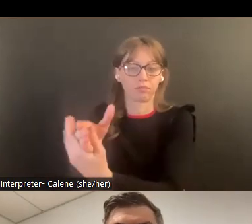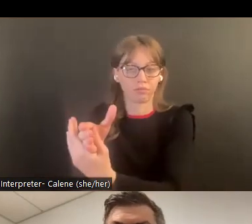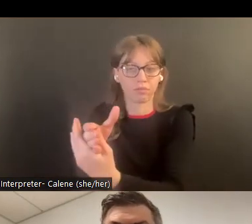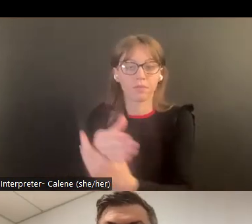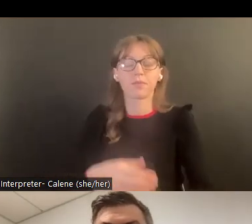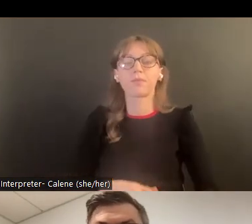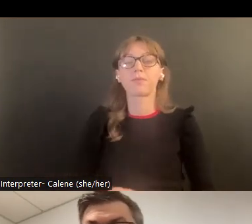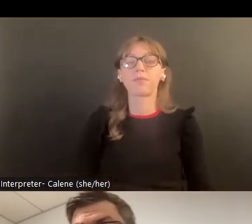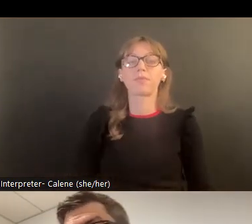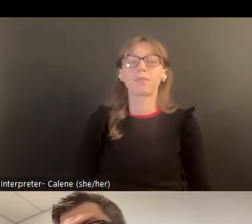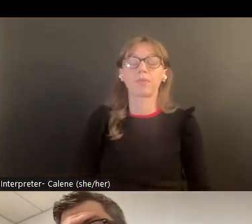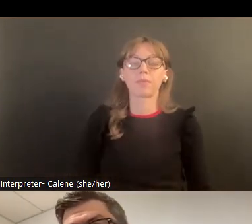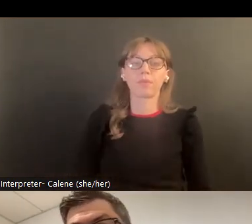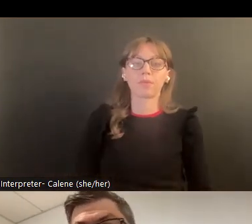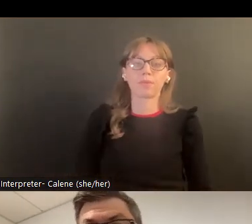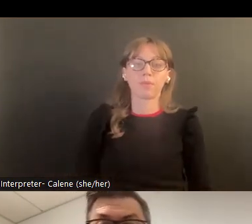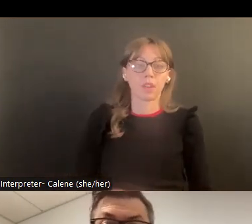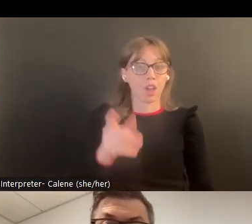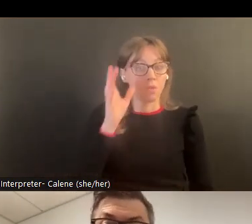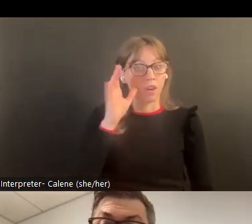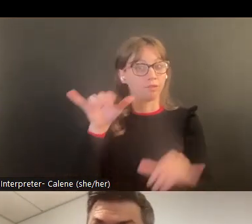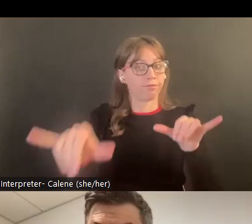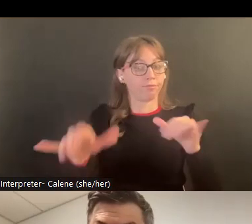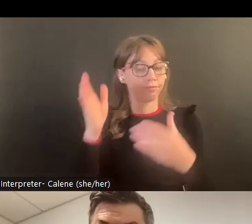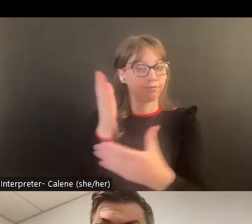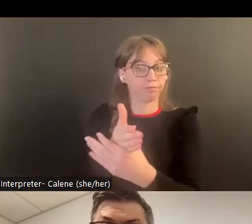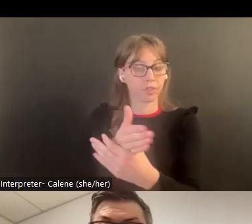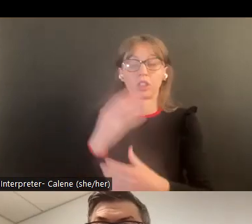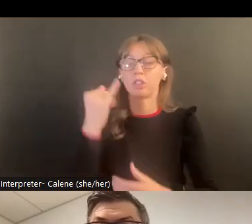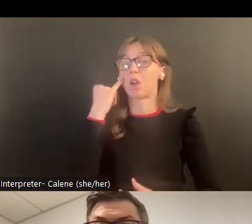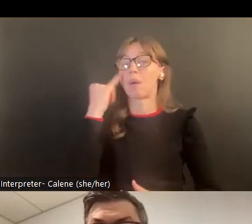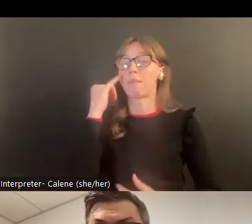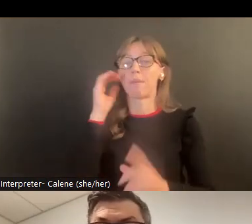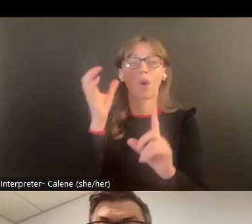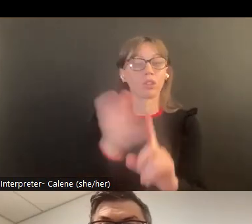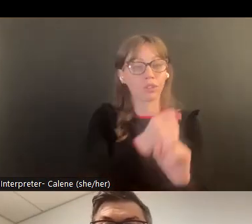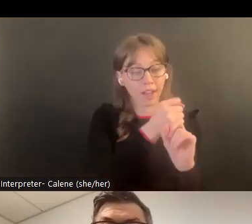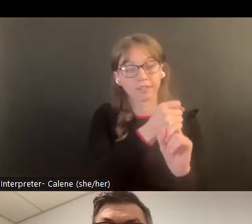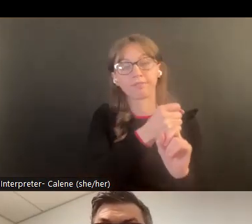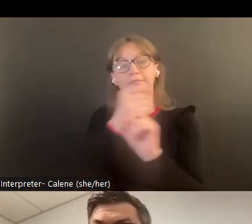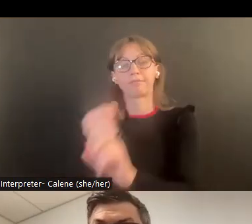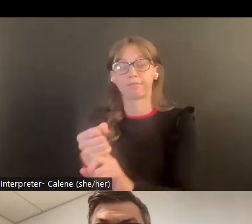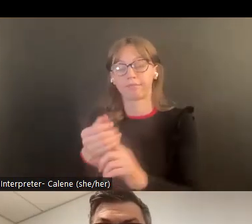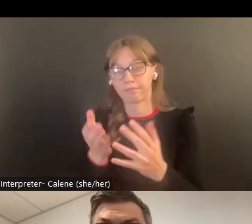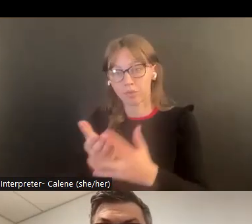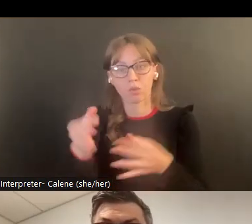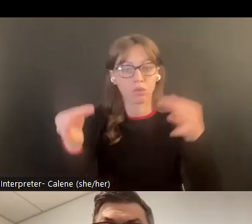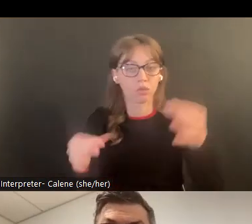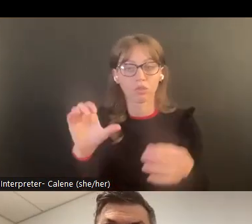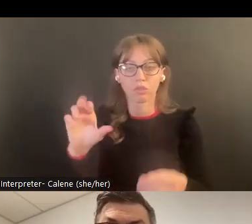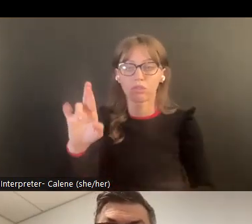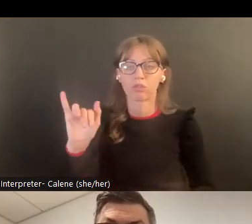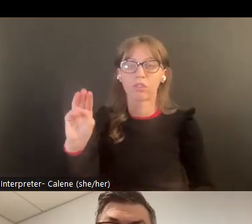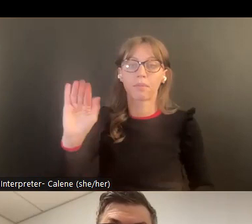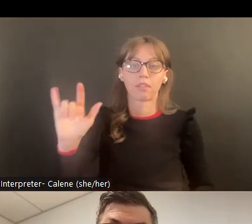de lo que sería el manejo de archivos y actas que utilicen. Y entonces, en sí, el formulario se